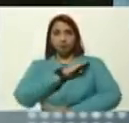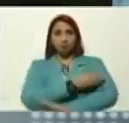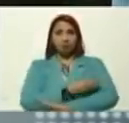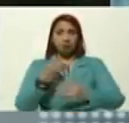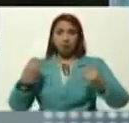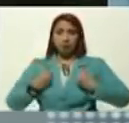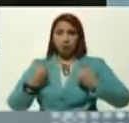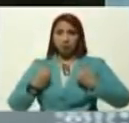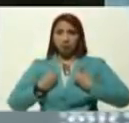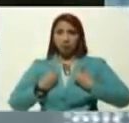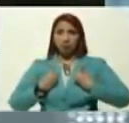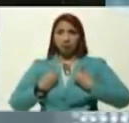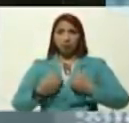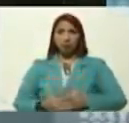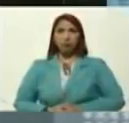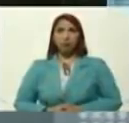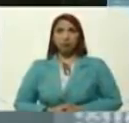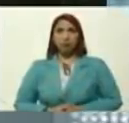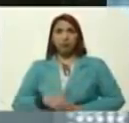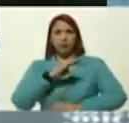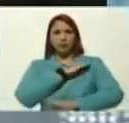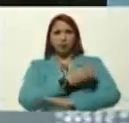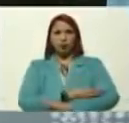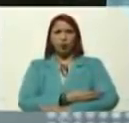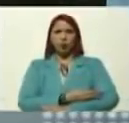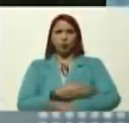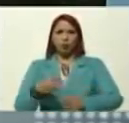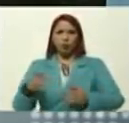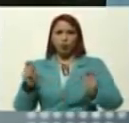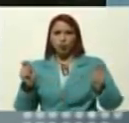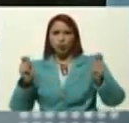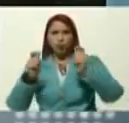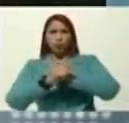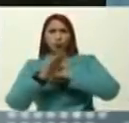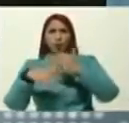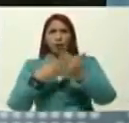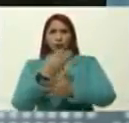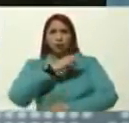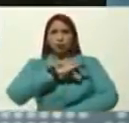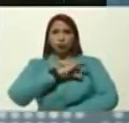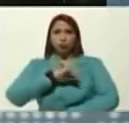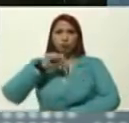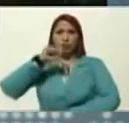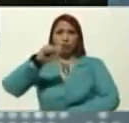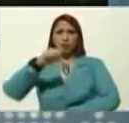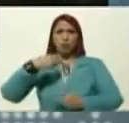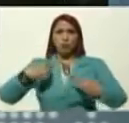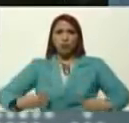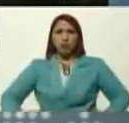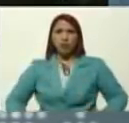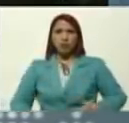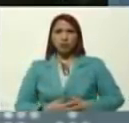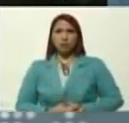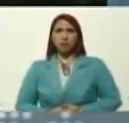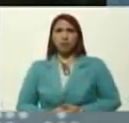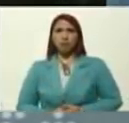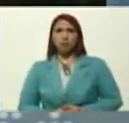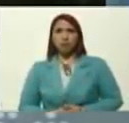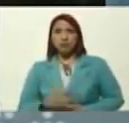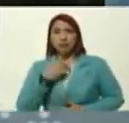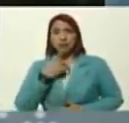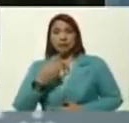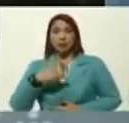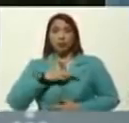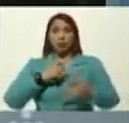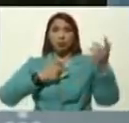viviendo, para fortalecer, la transición, al socialismo humanista, que decía nuestro